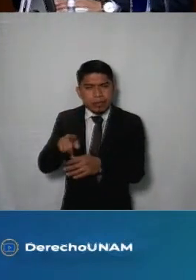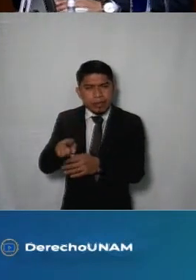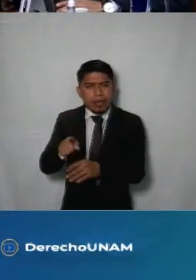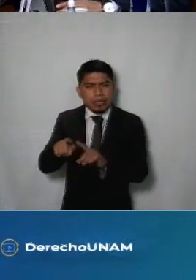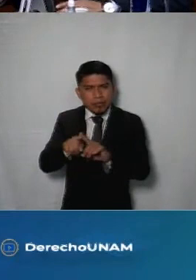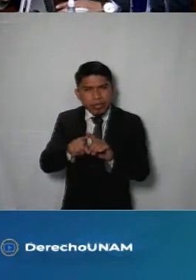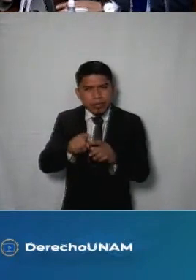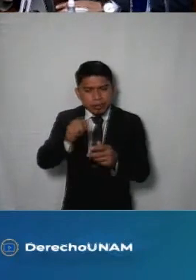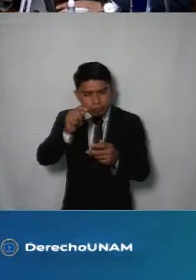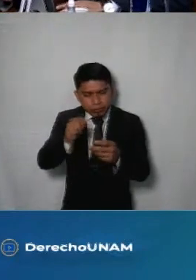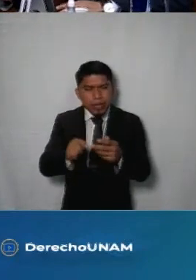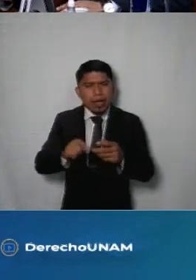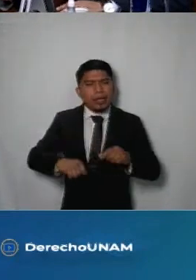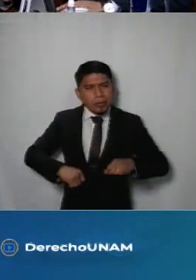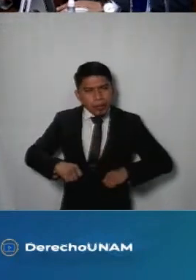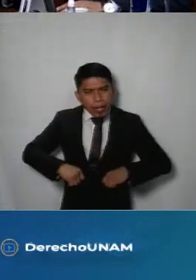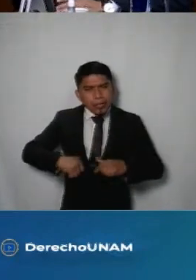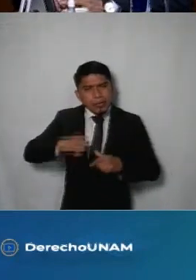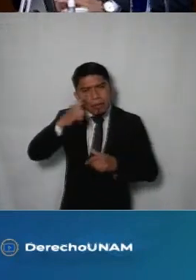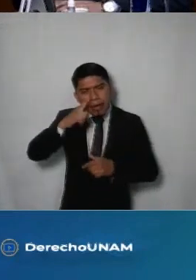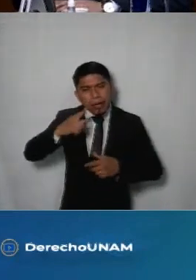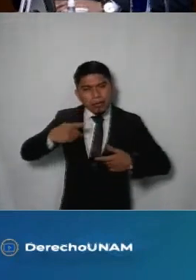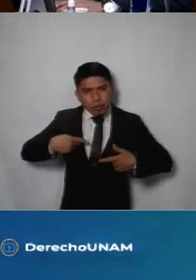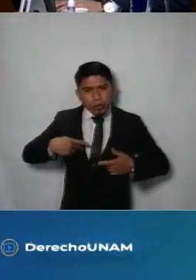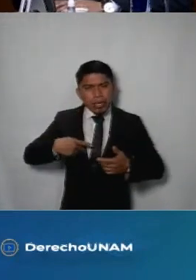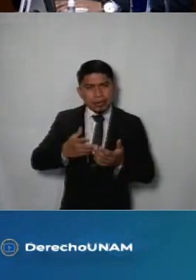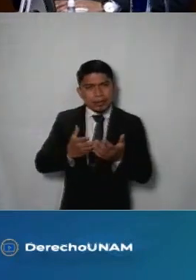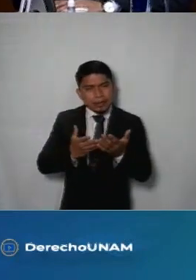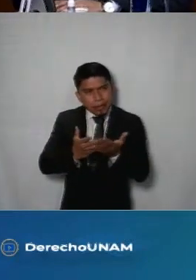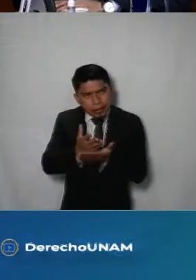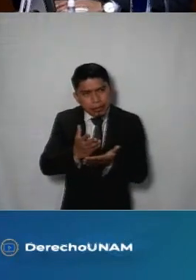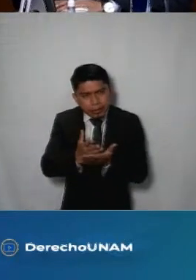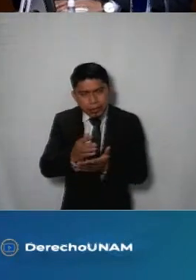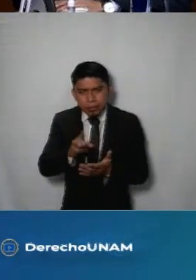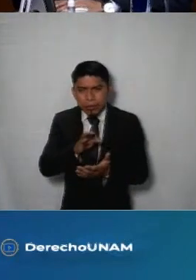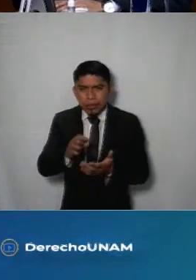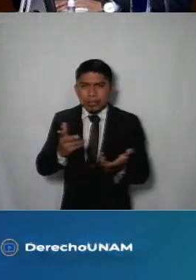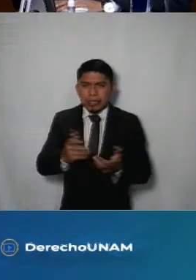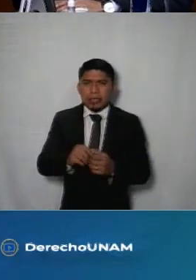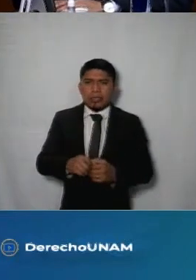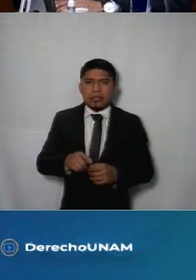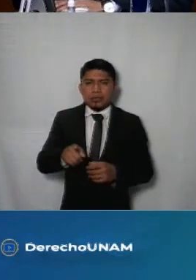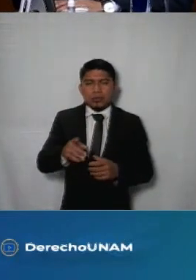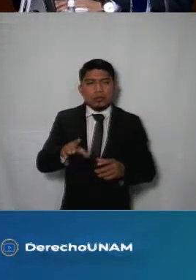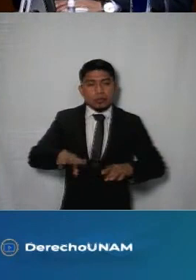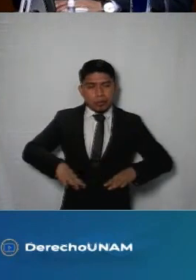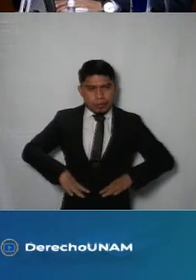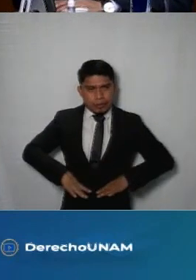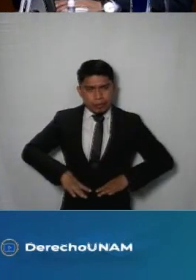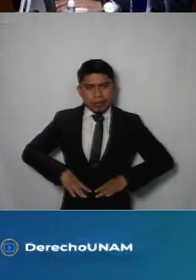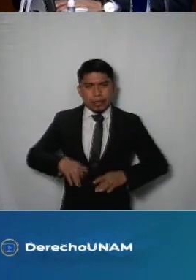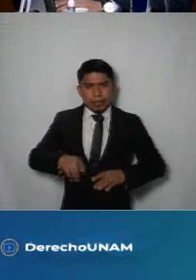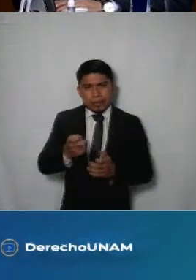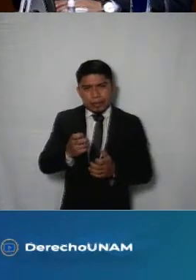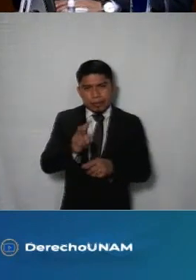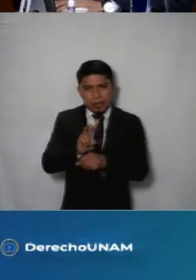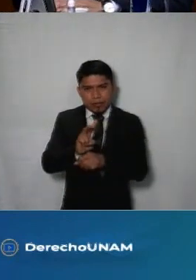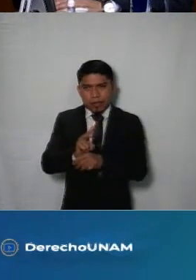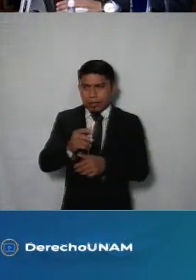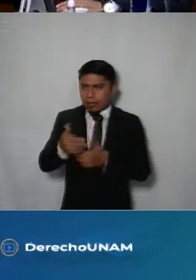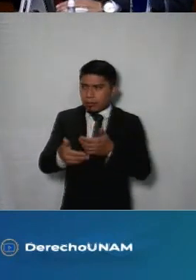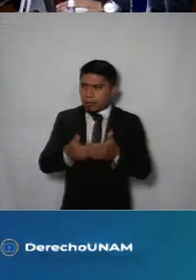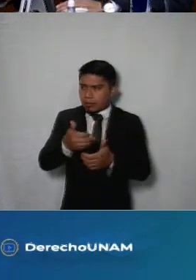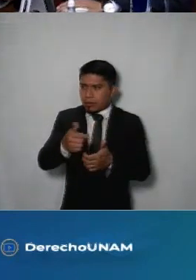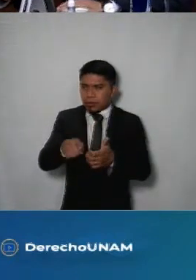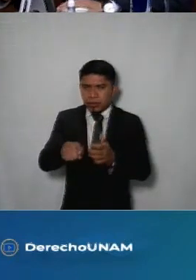de accesibilidad implementadas continúen funcionando adecuadamente pues su idoneidad y efectividad son condiciones que verifican el